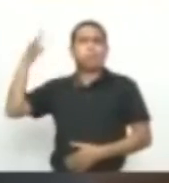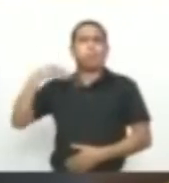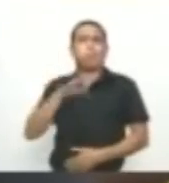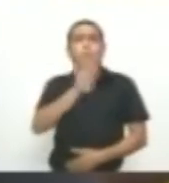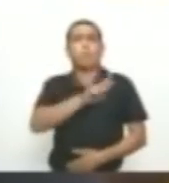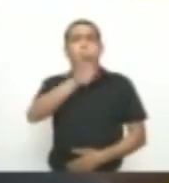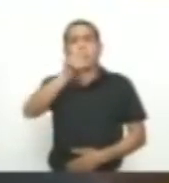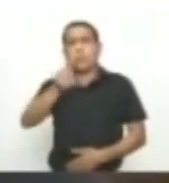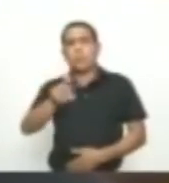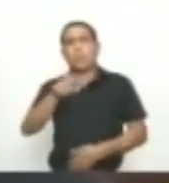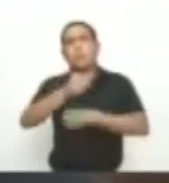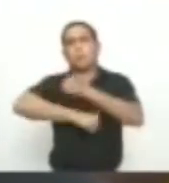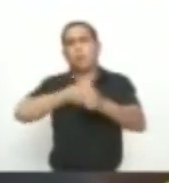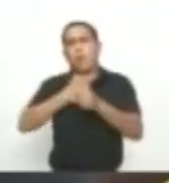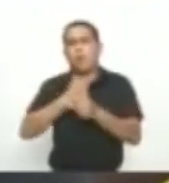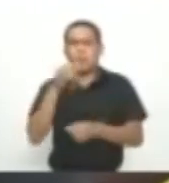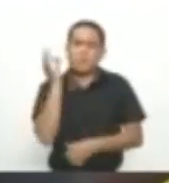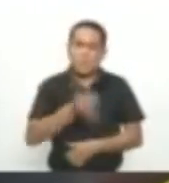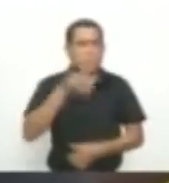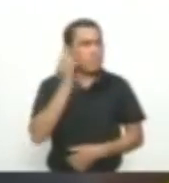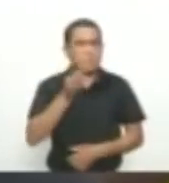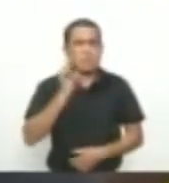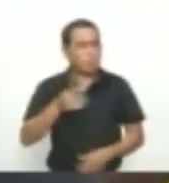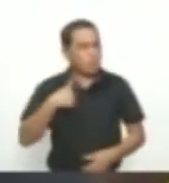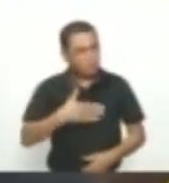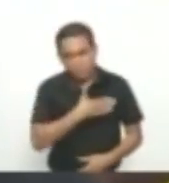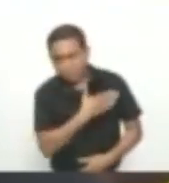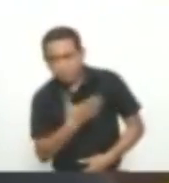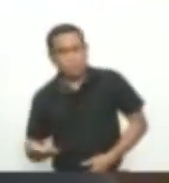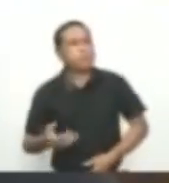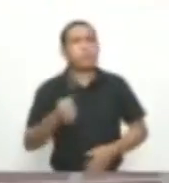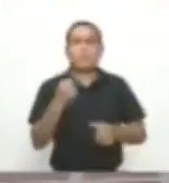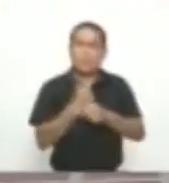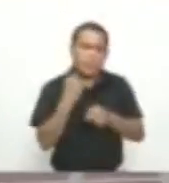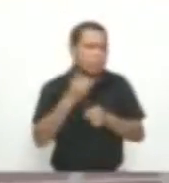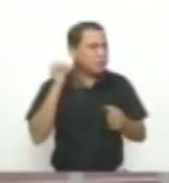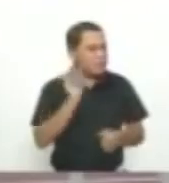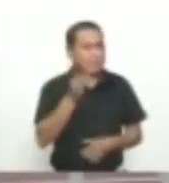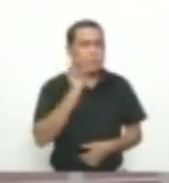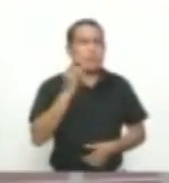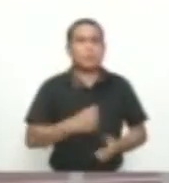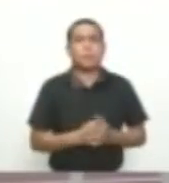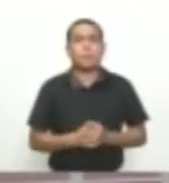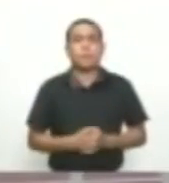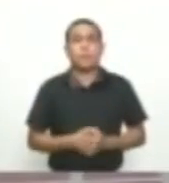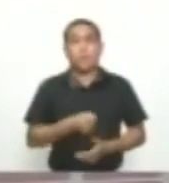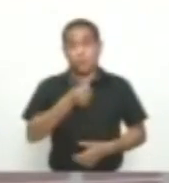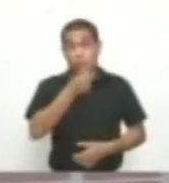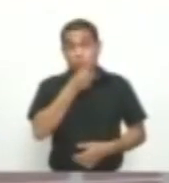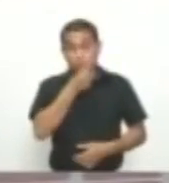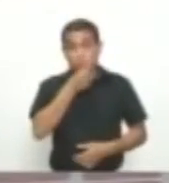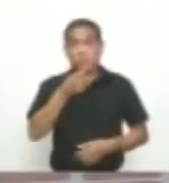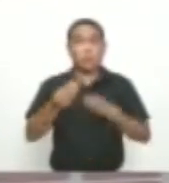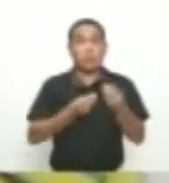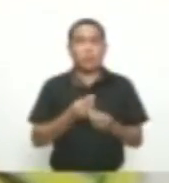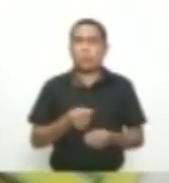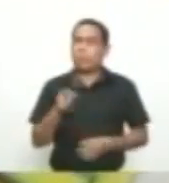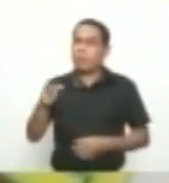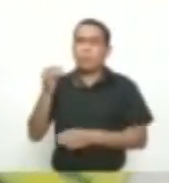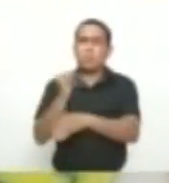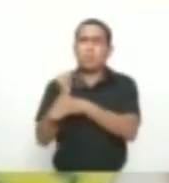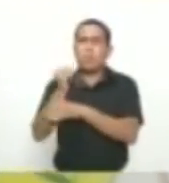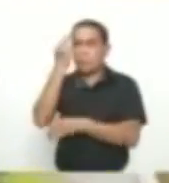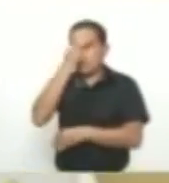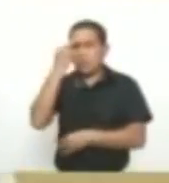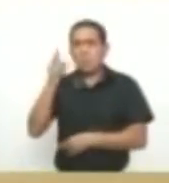entregada, alma, vida y corazón a mi obra social Las noticias quiso conocer la opinión de la iglesia católica Y verse a la